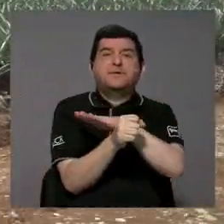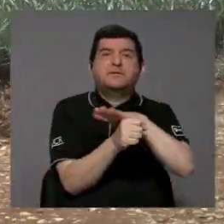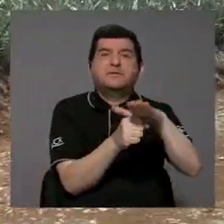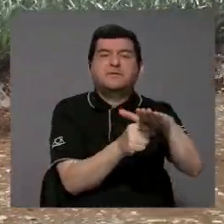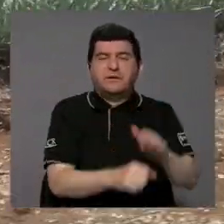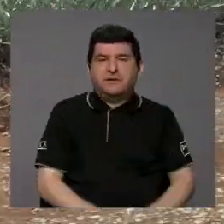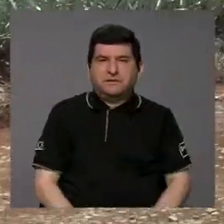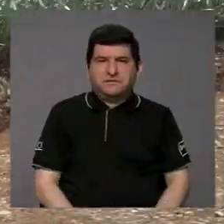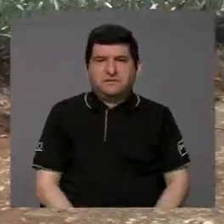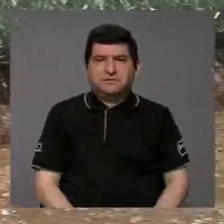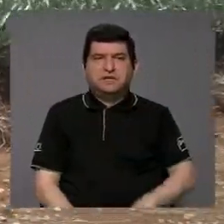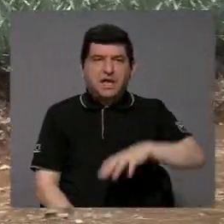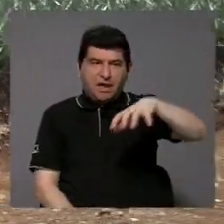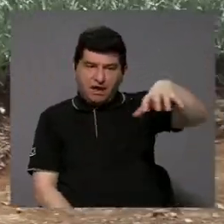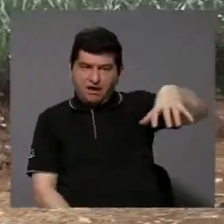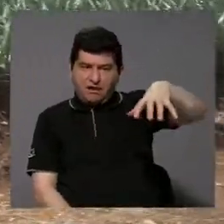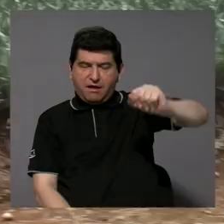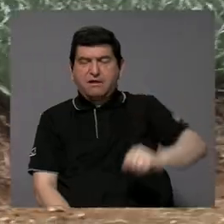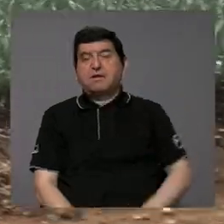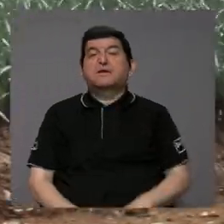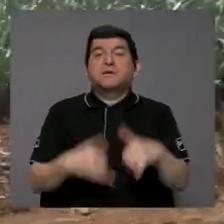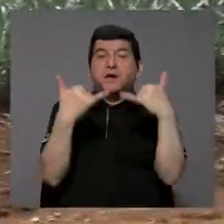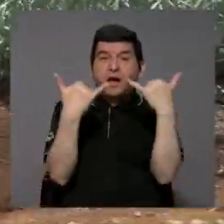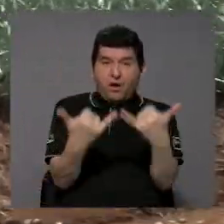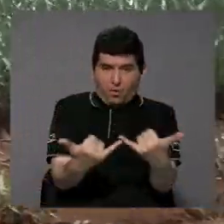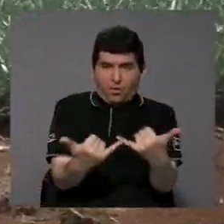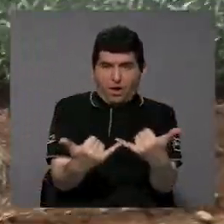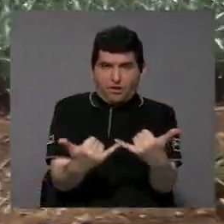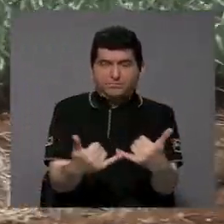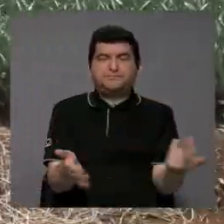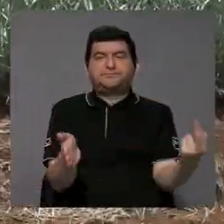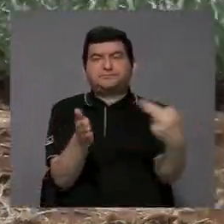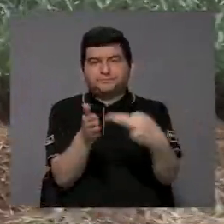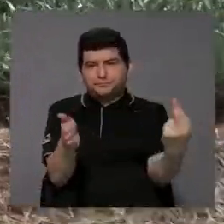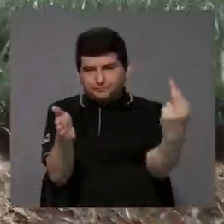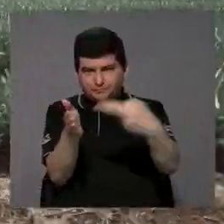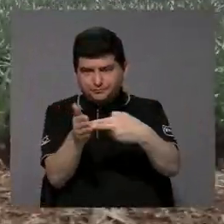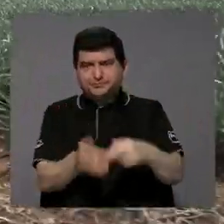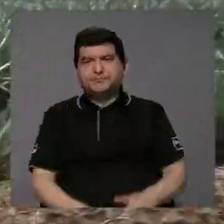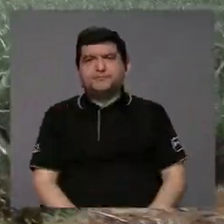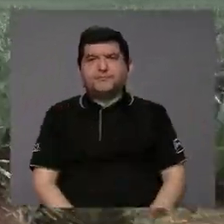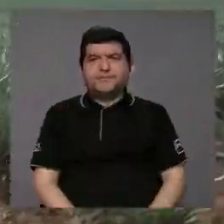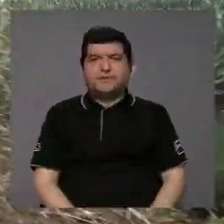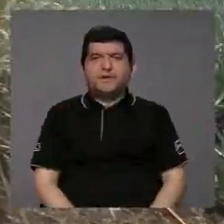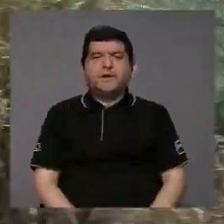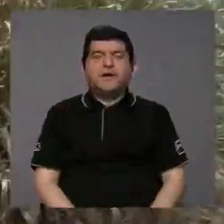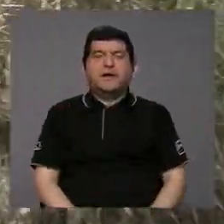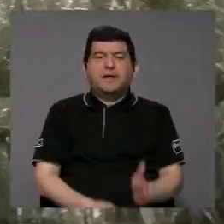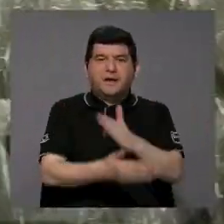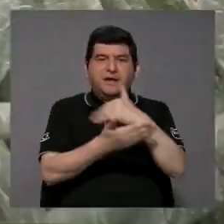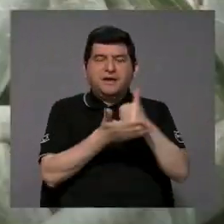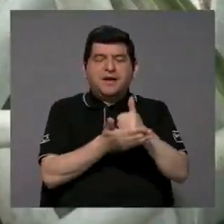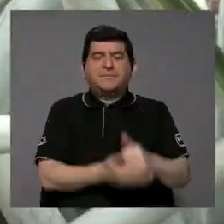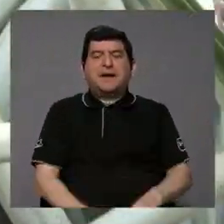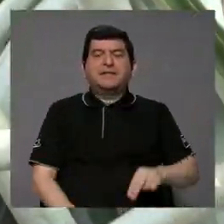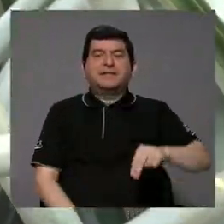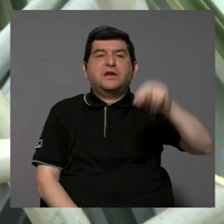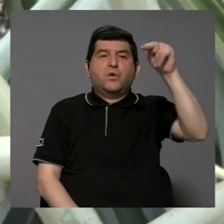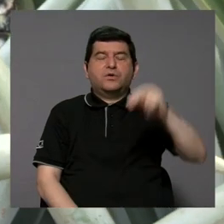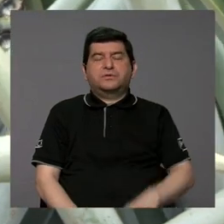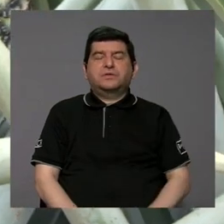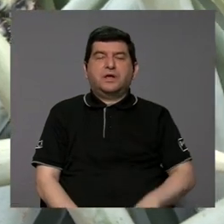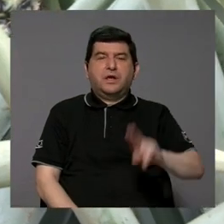de la parte del Caribe y ahora se está repitiendo eso en la parte huetar norte del país, en